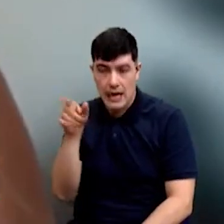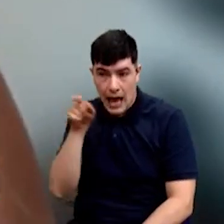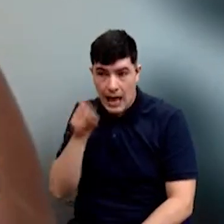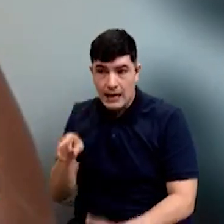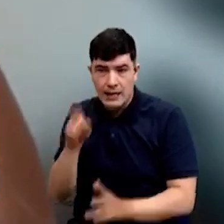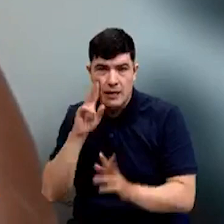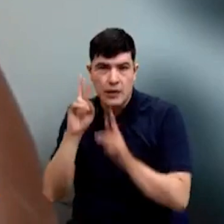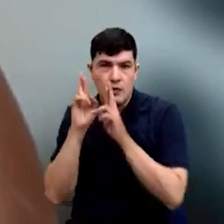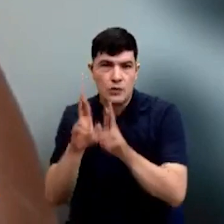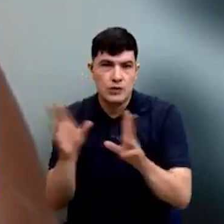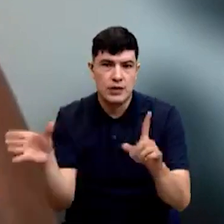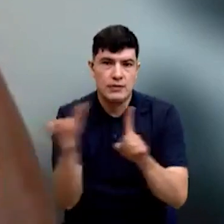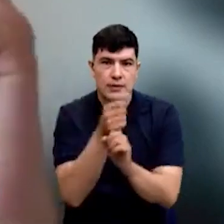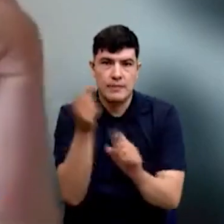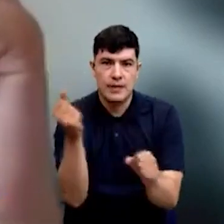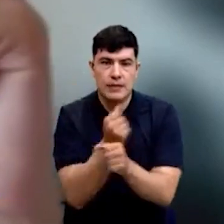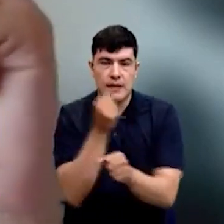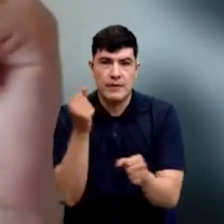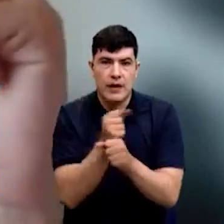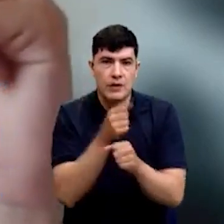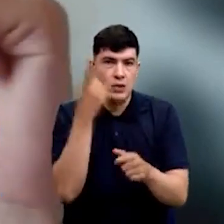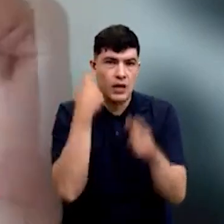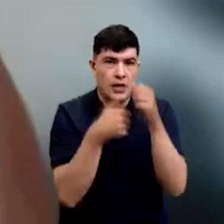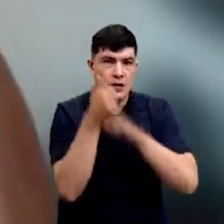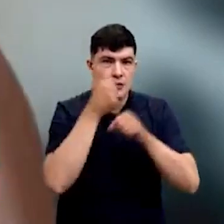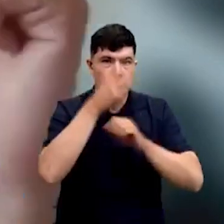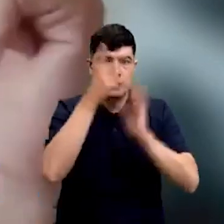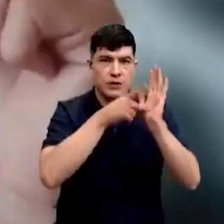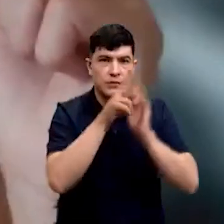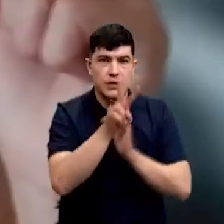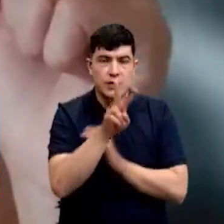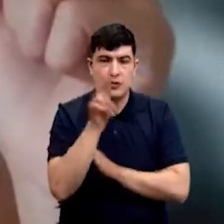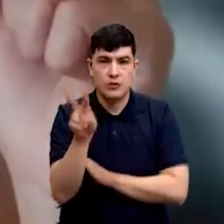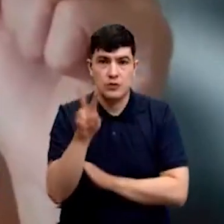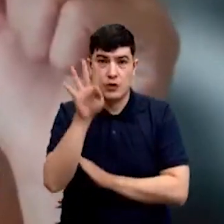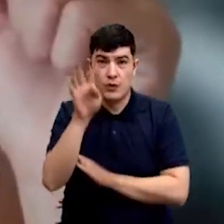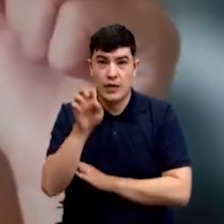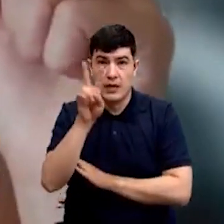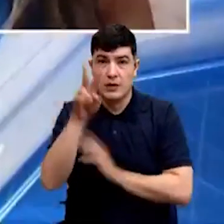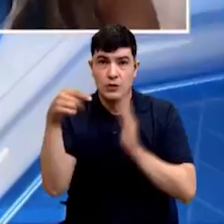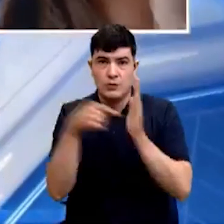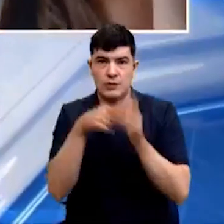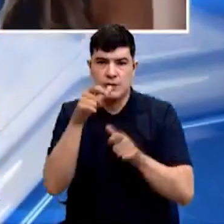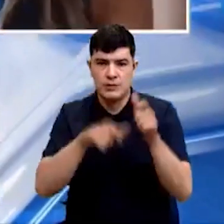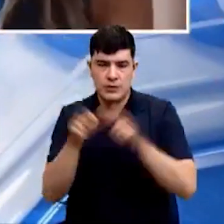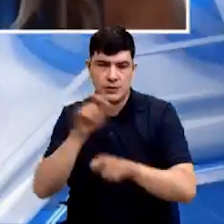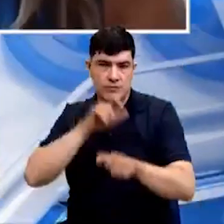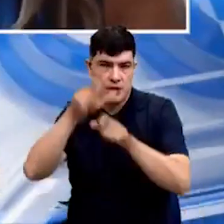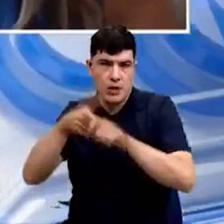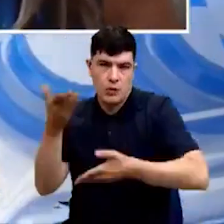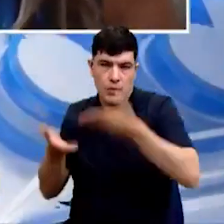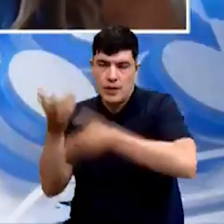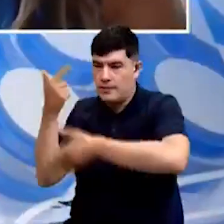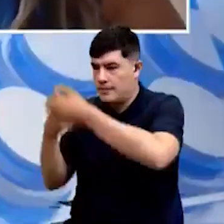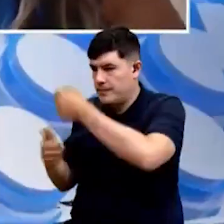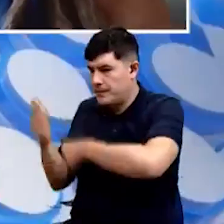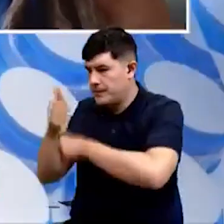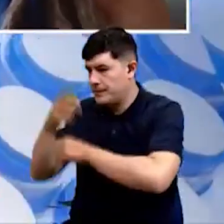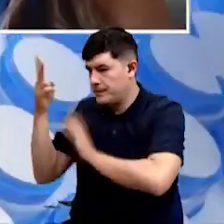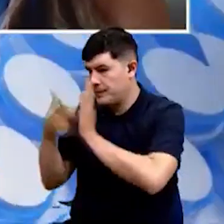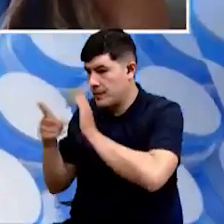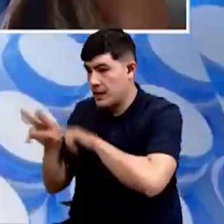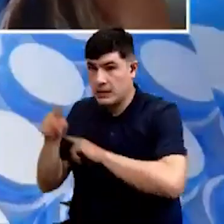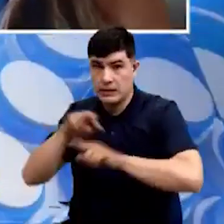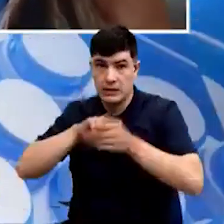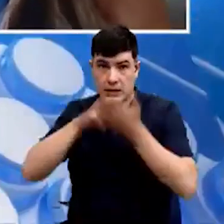personas se ocuparan. En 2022 hubo 92 mil ocupados adicionales en comparación con 2021 y eso es algo